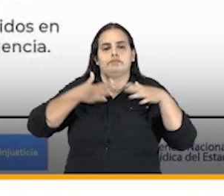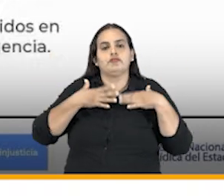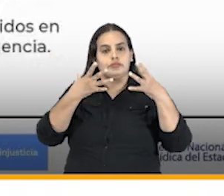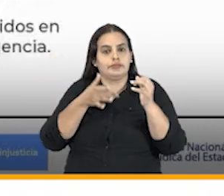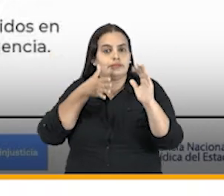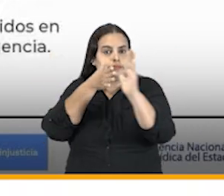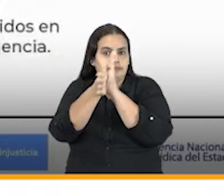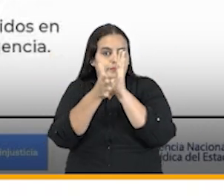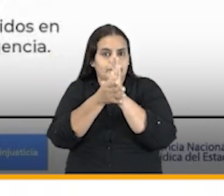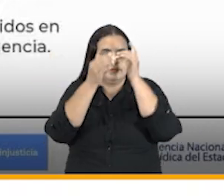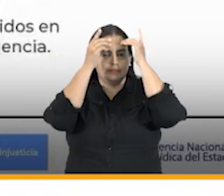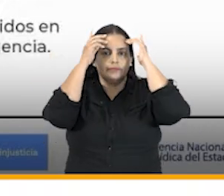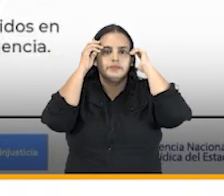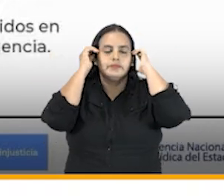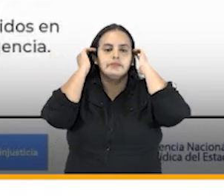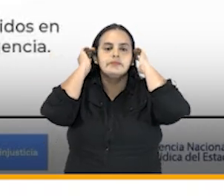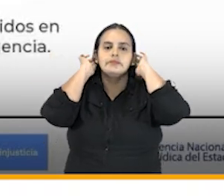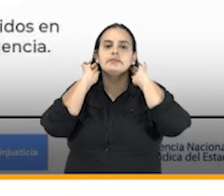quiero hacer